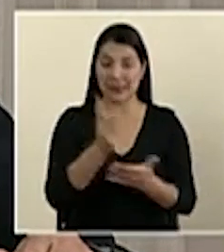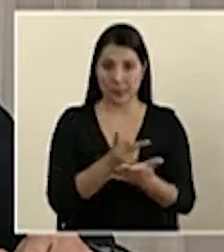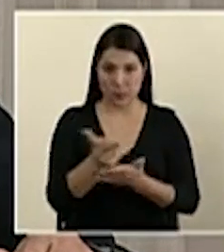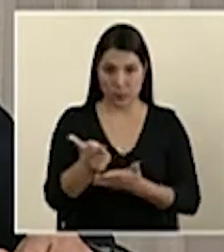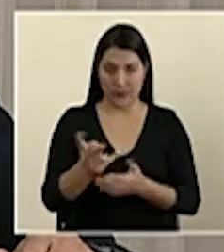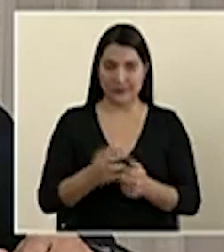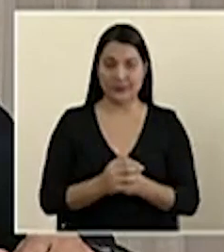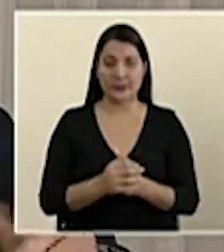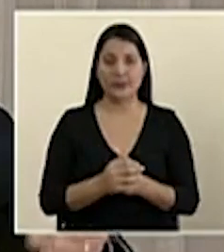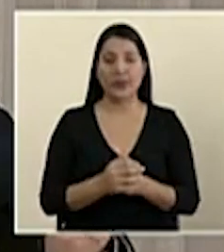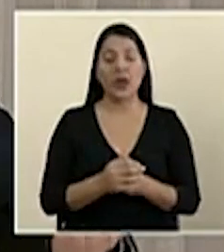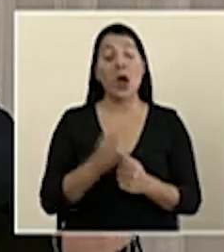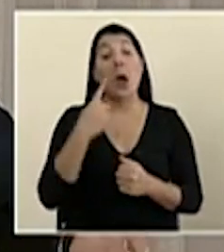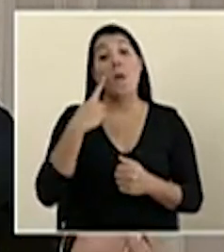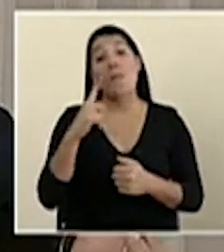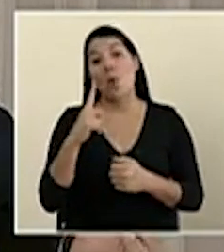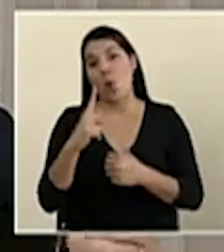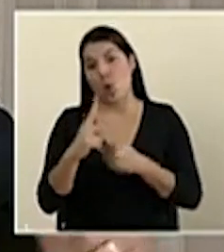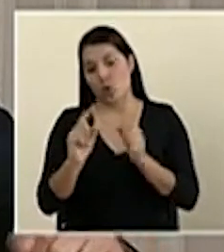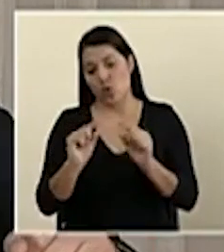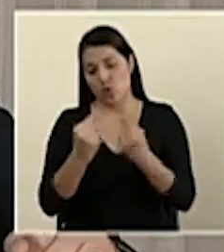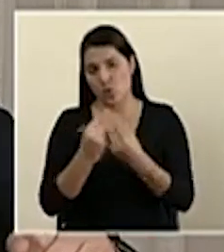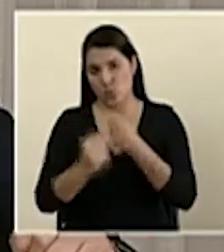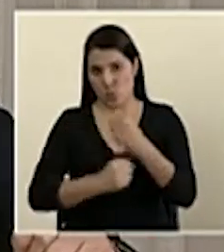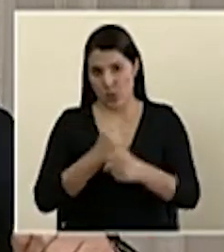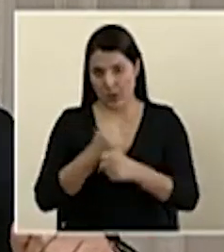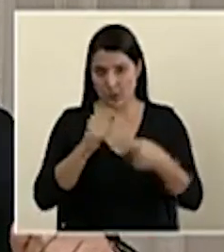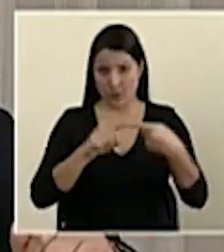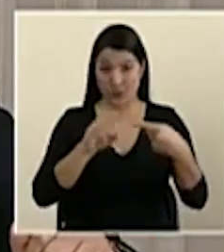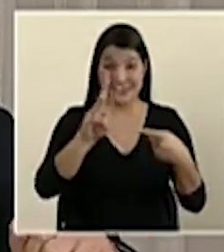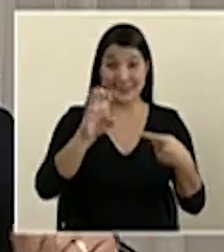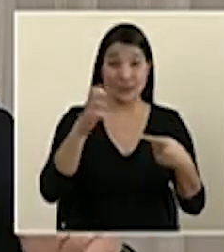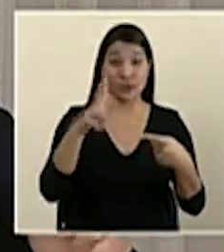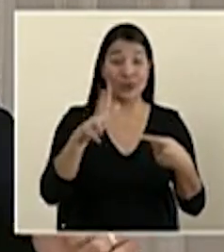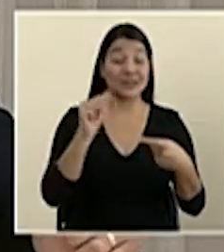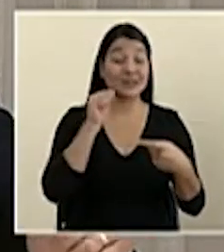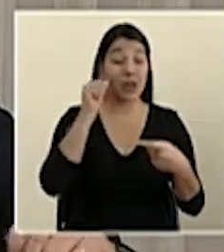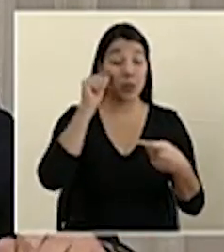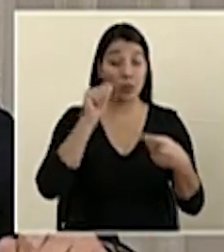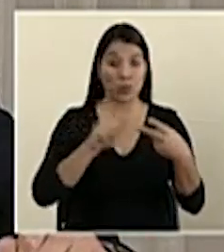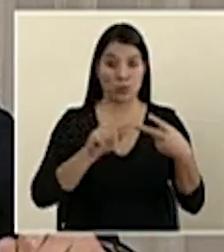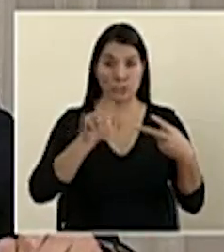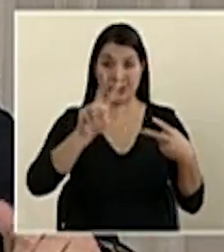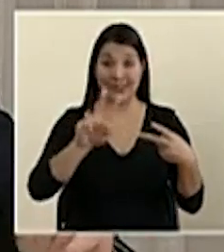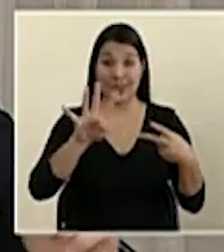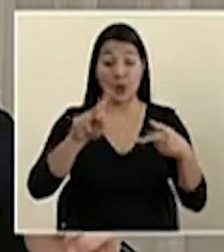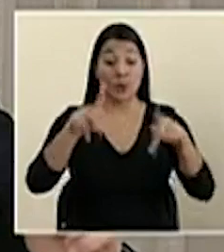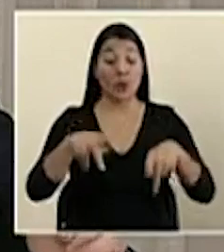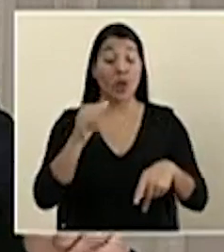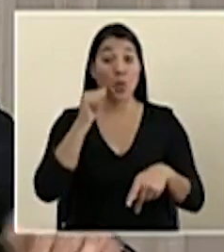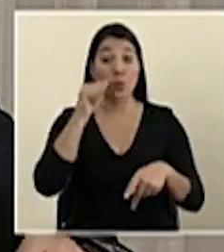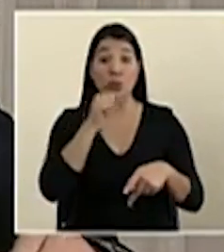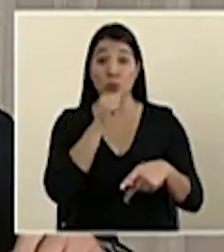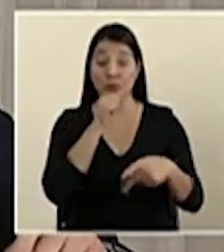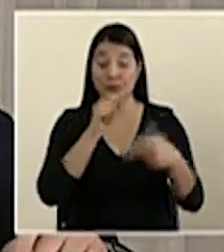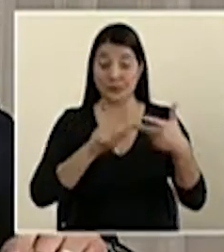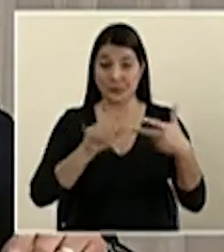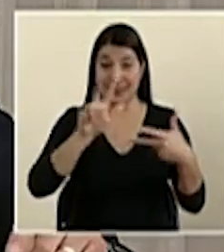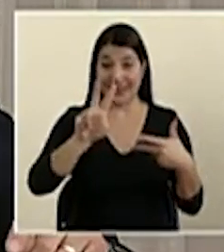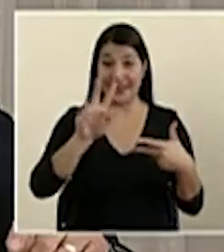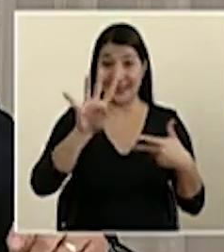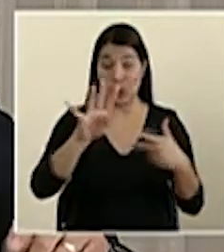haríamos la división en 613 adultos, 34 personas mayores y 34